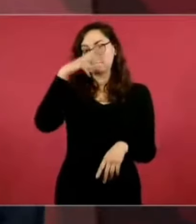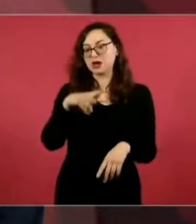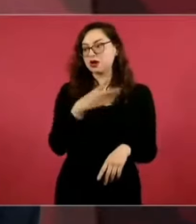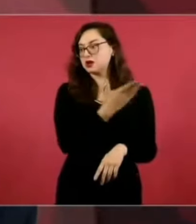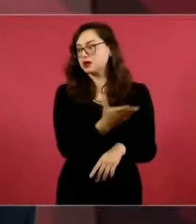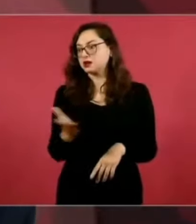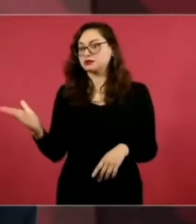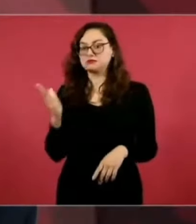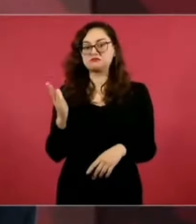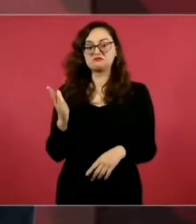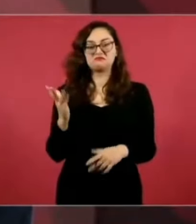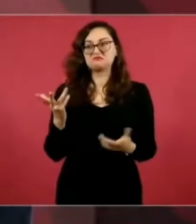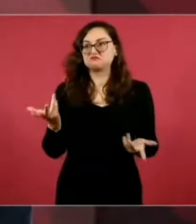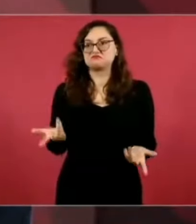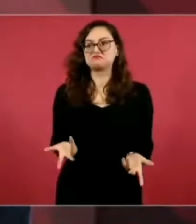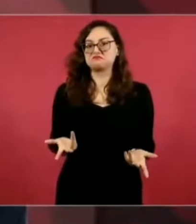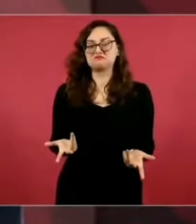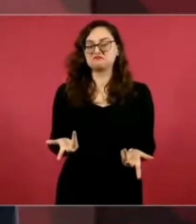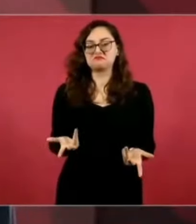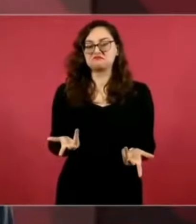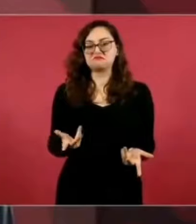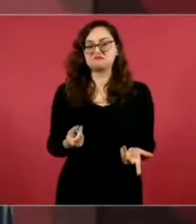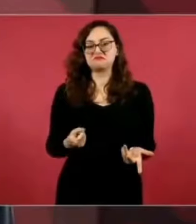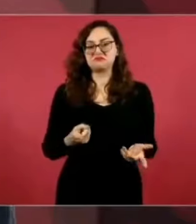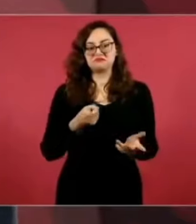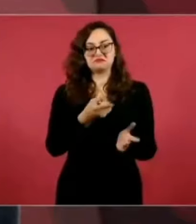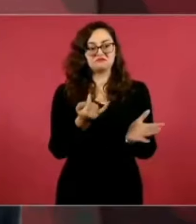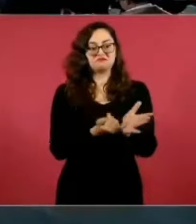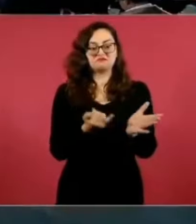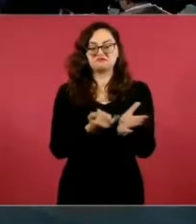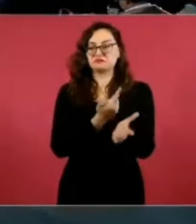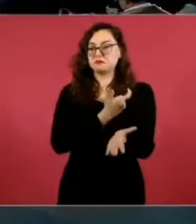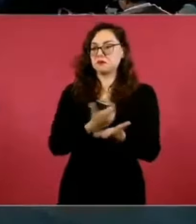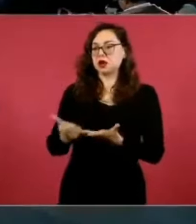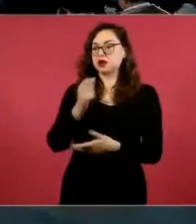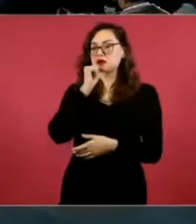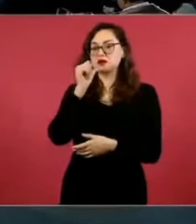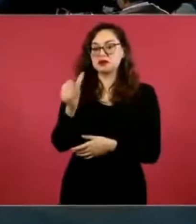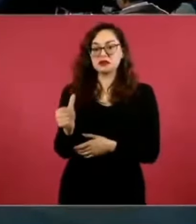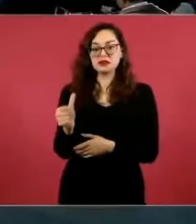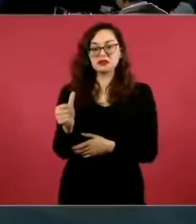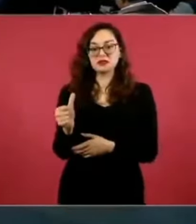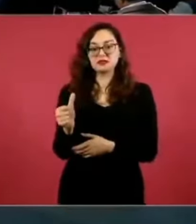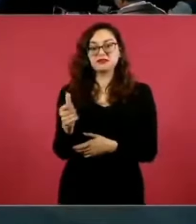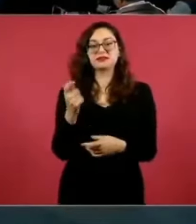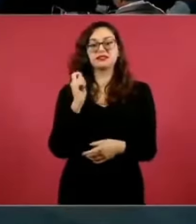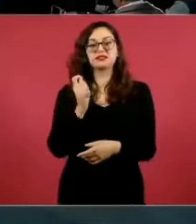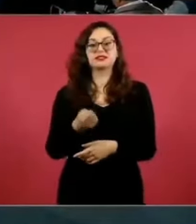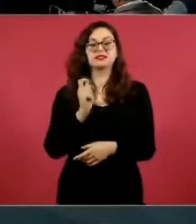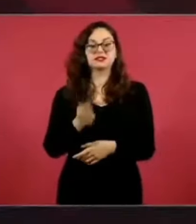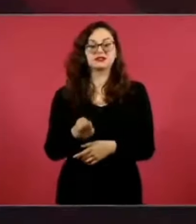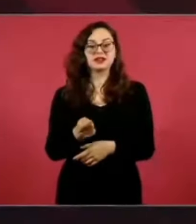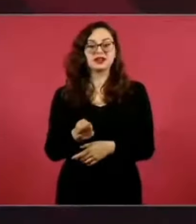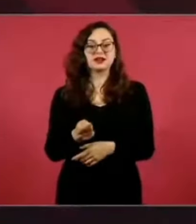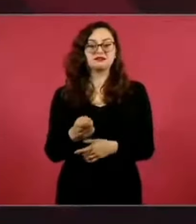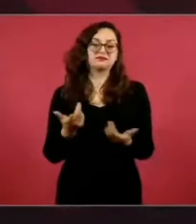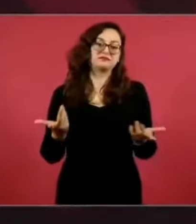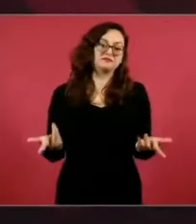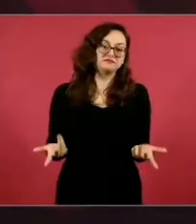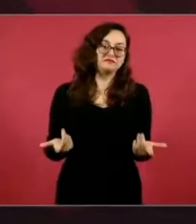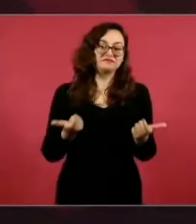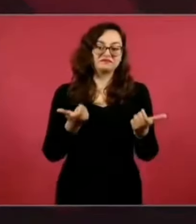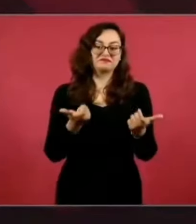que cuando se regresan estos recursos y se